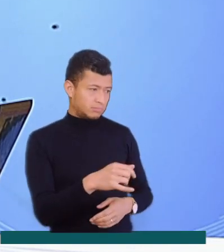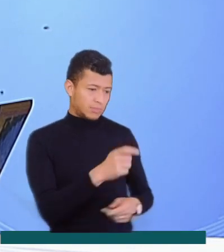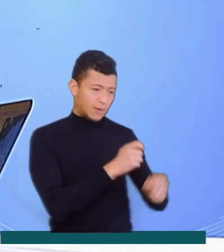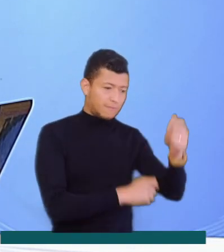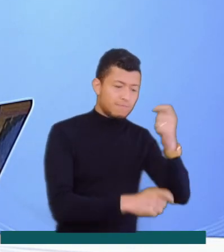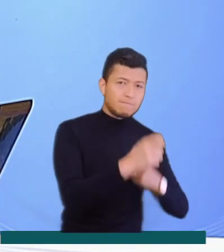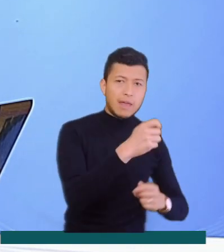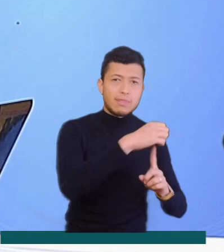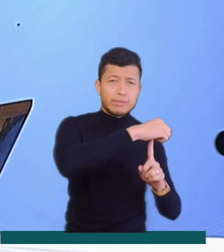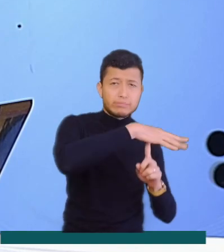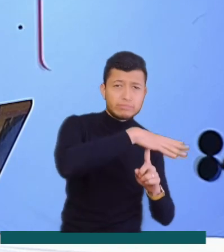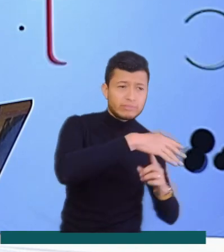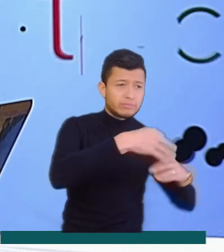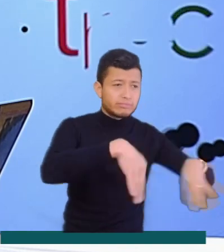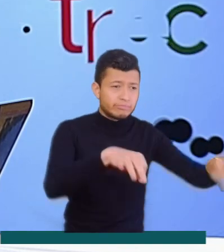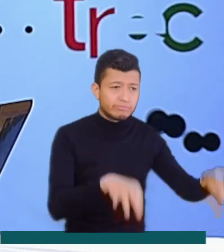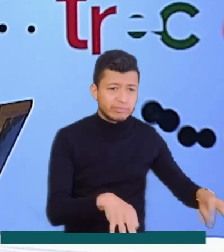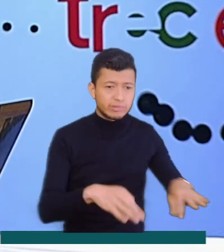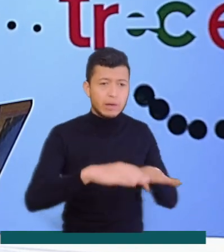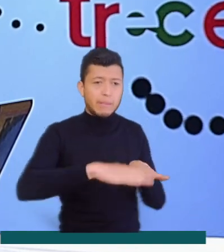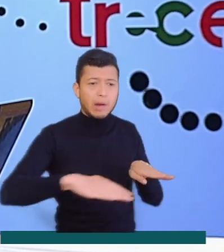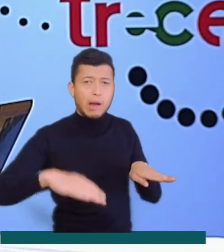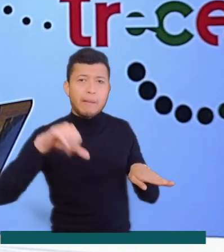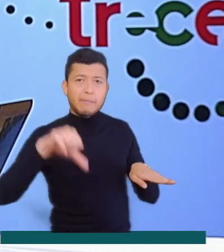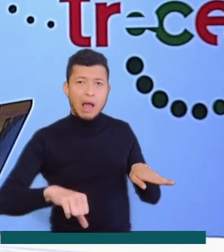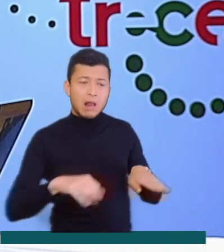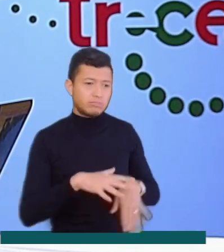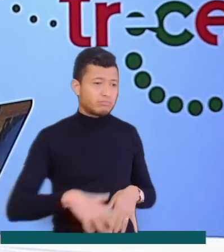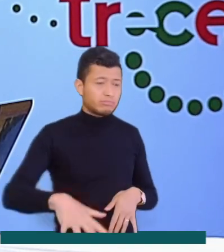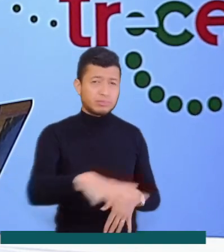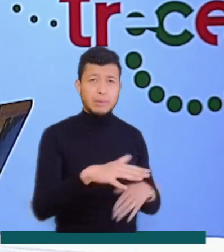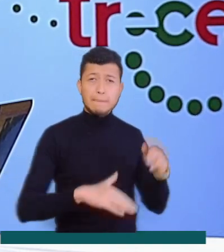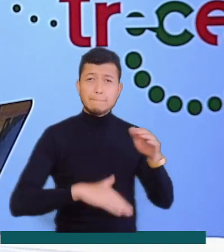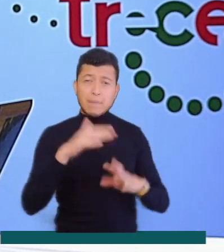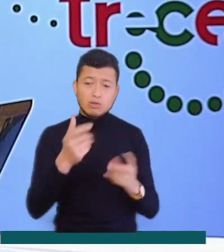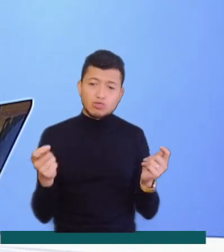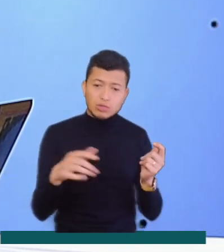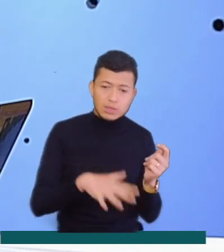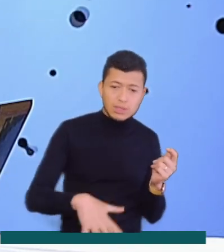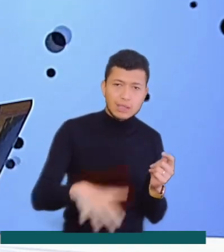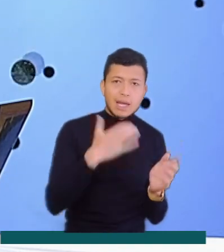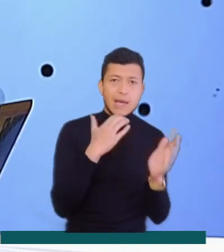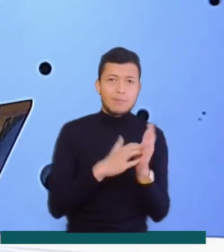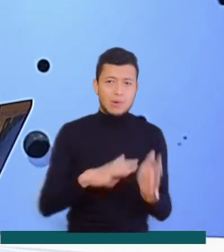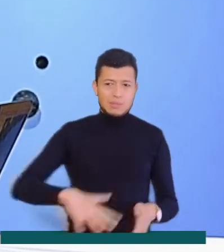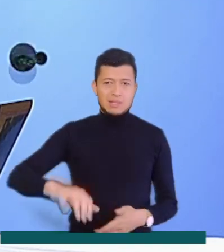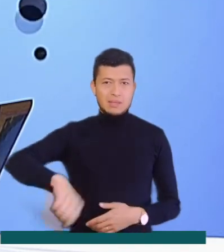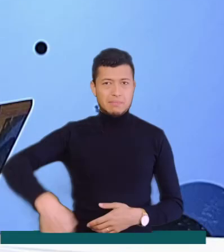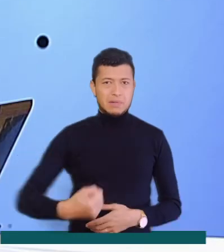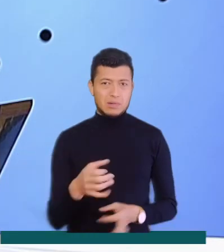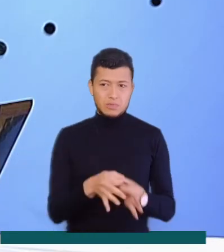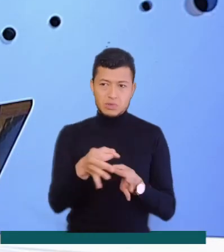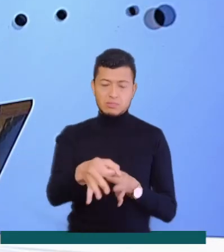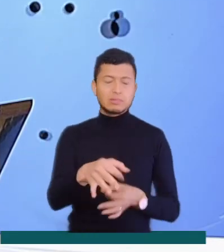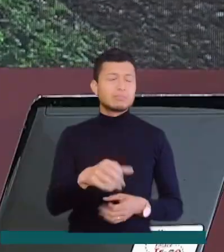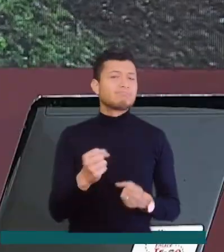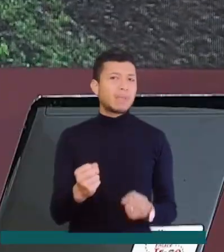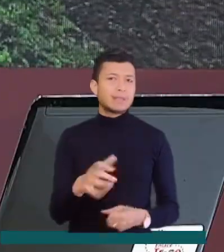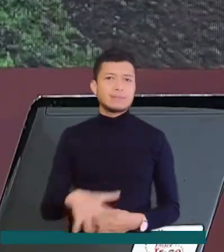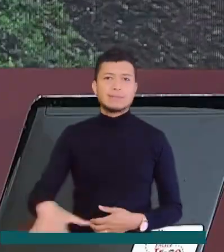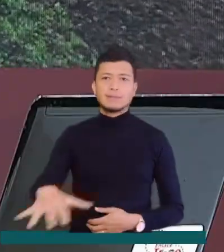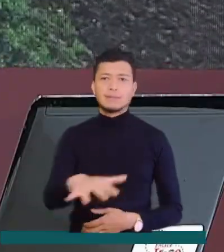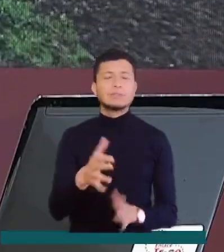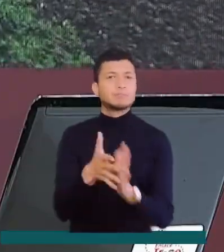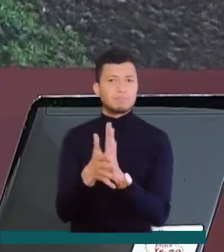invadido por vendedores informales y mal parqueados, especialmente en los alrededores de sitios como la Plaza de Mercado del municipio.